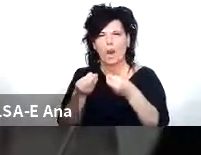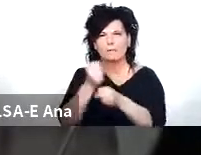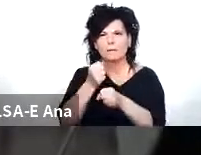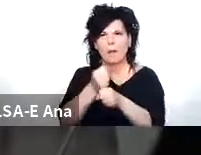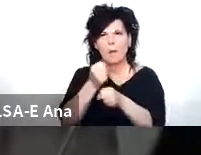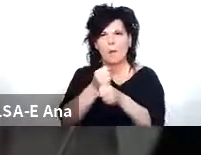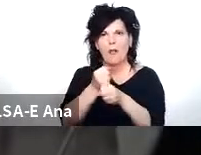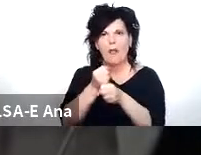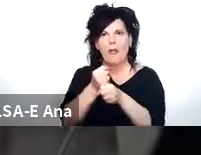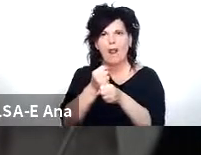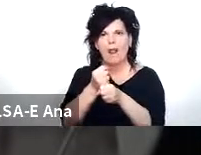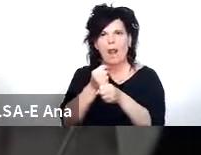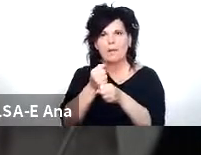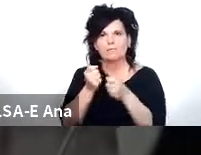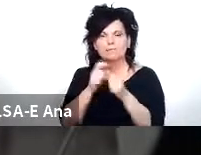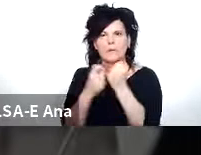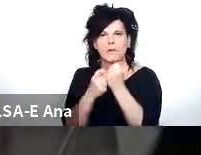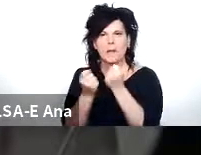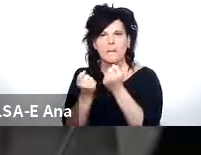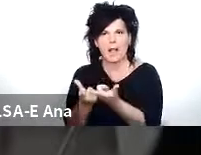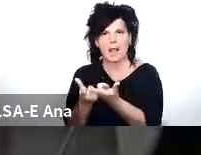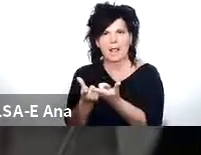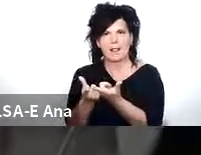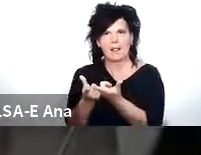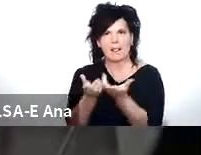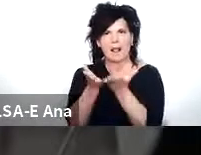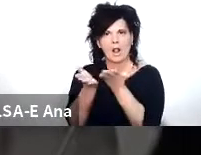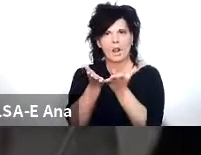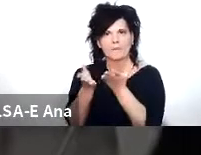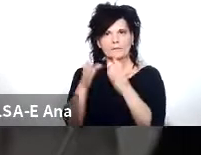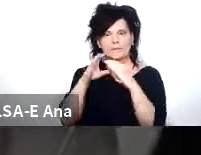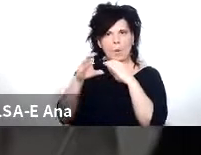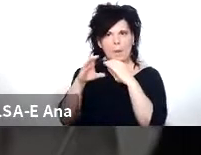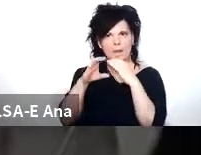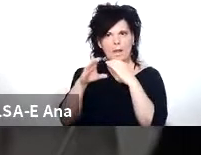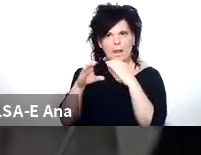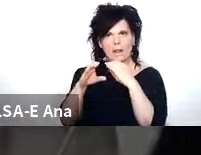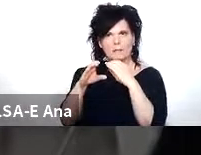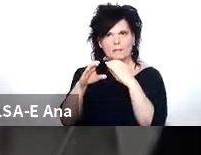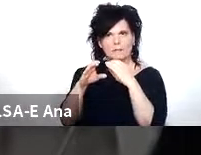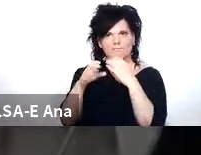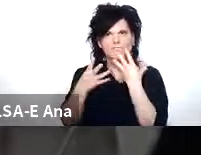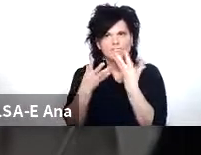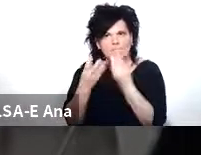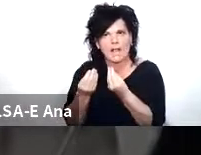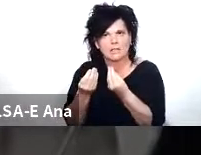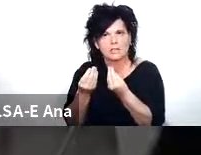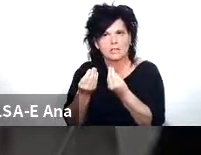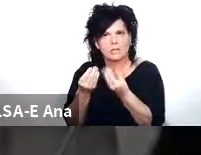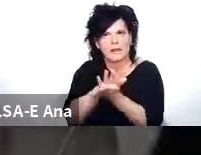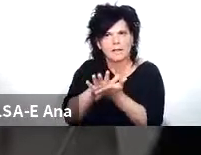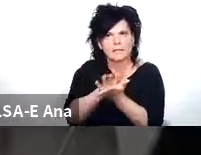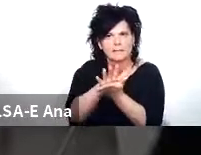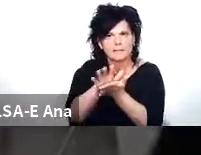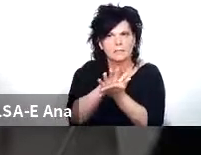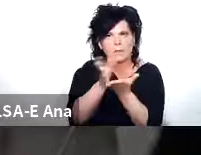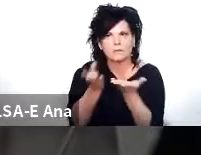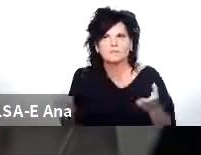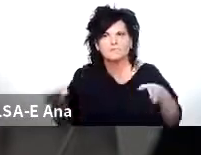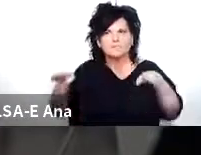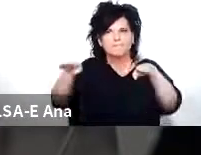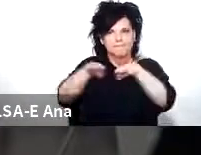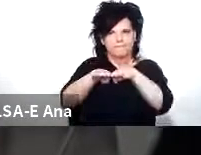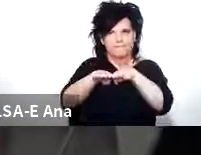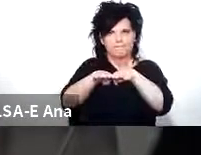de telecomunicaciones a nivel mayorista que ayude a igualar las condiciones de acceso a internet mayorista para los